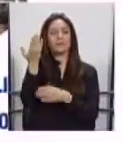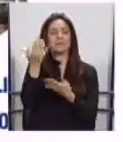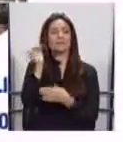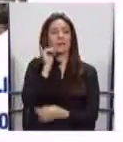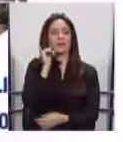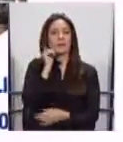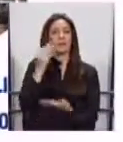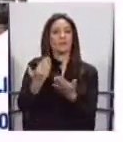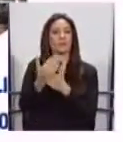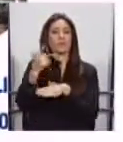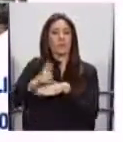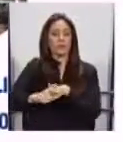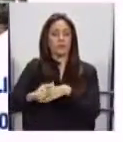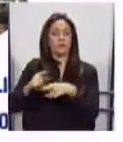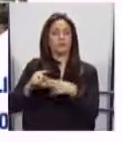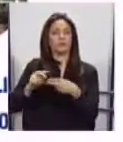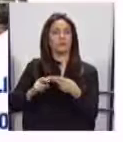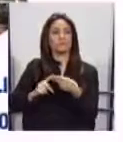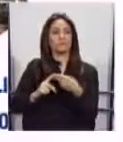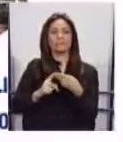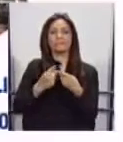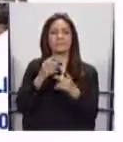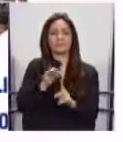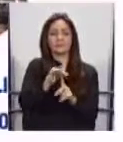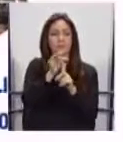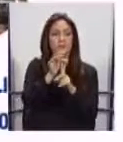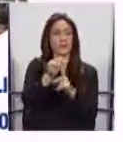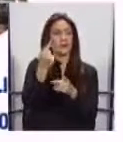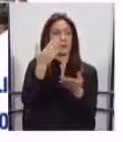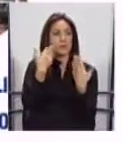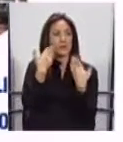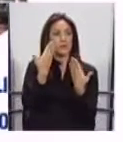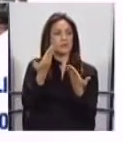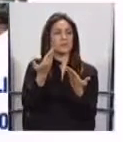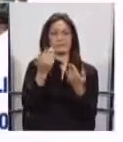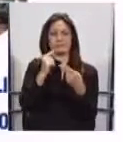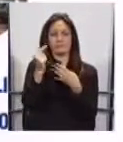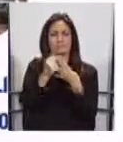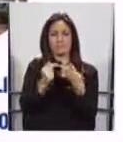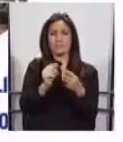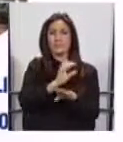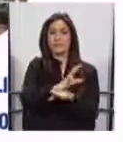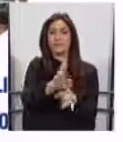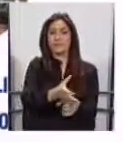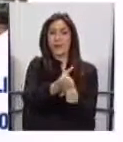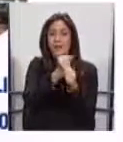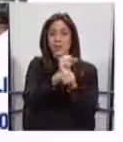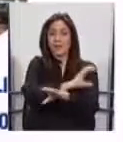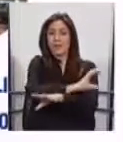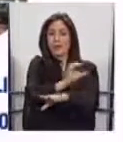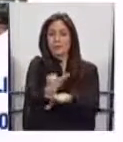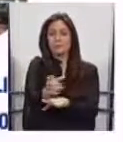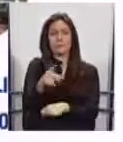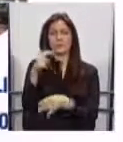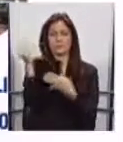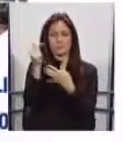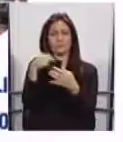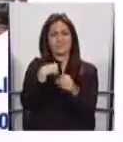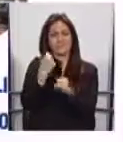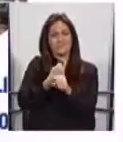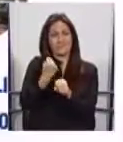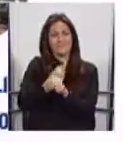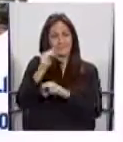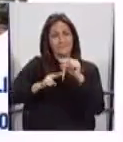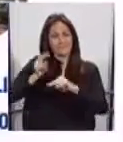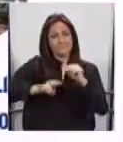Golquín, Nueva Loja. 5 centros médicos especialidades, 12 centros médicos del seguro social campesino. Es impresionante lo que se ha